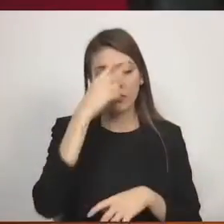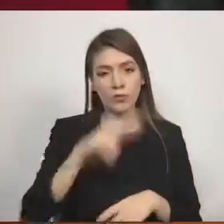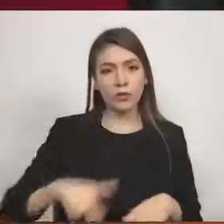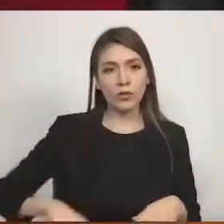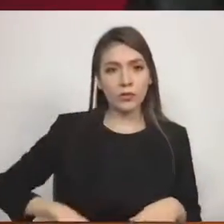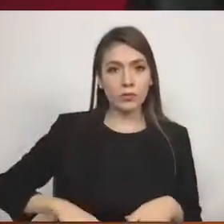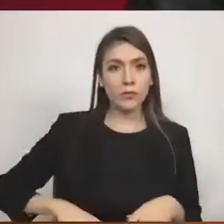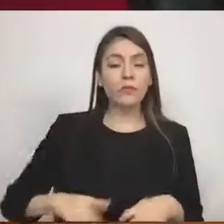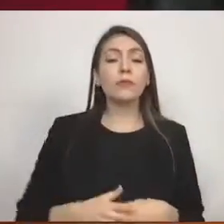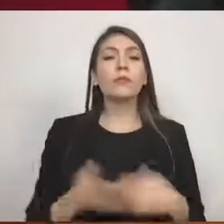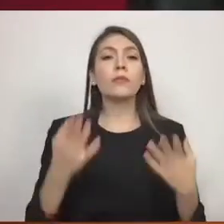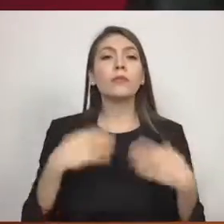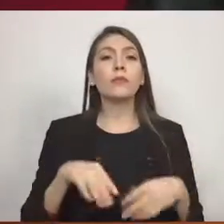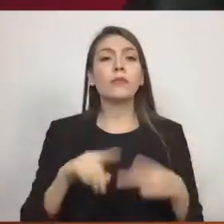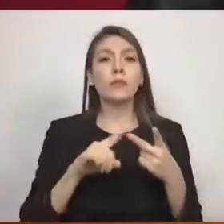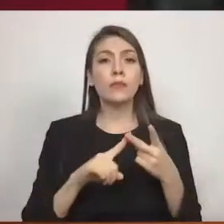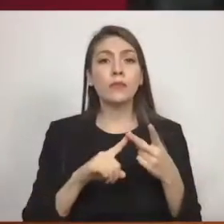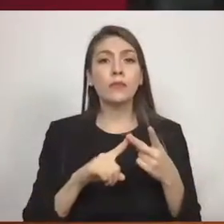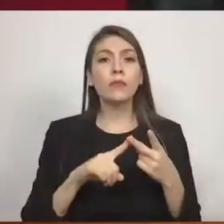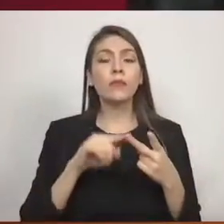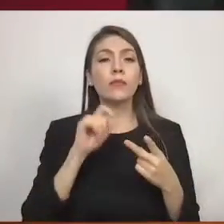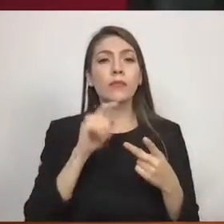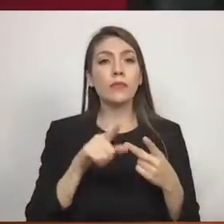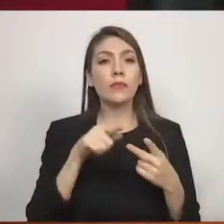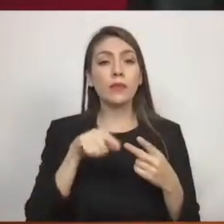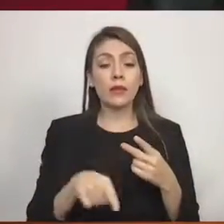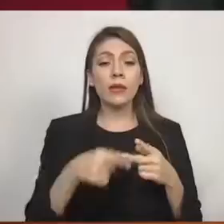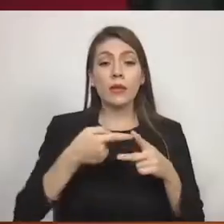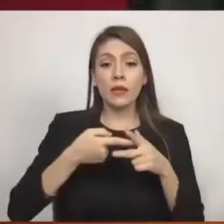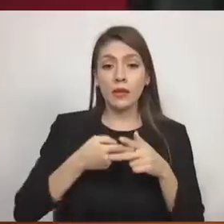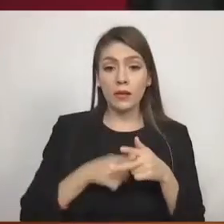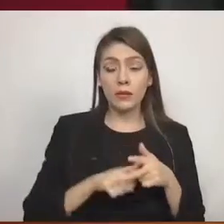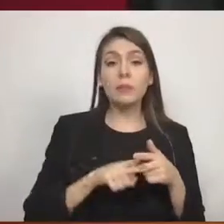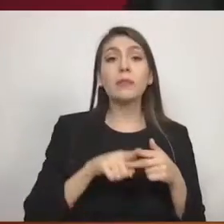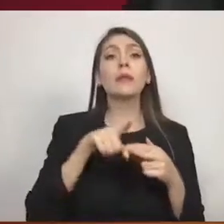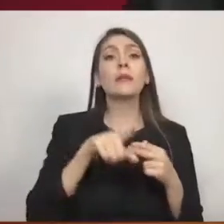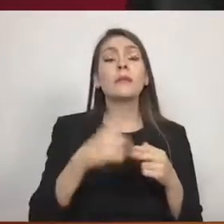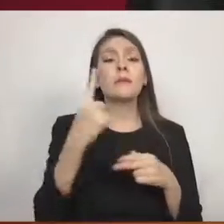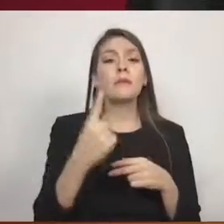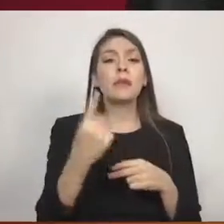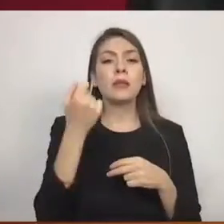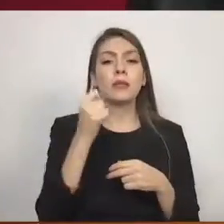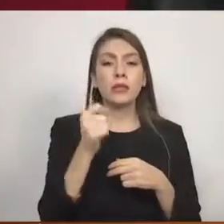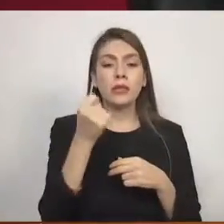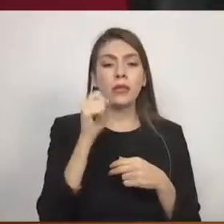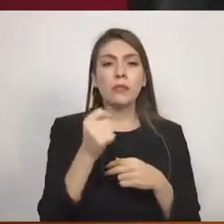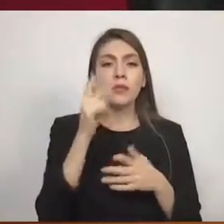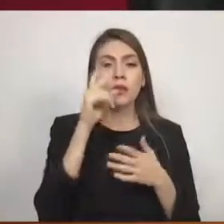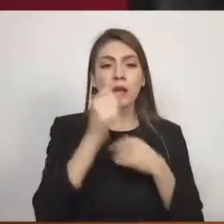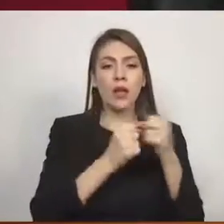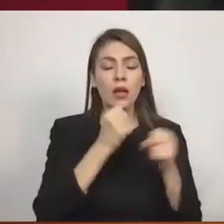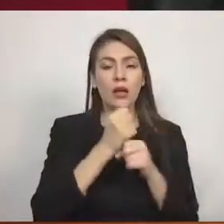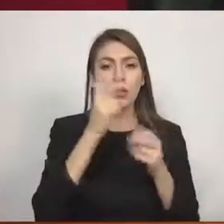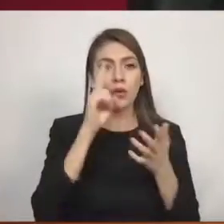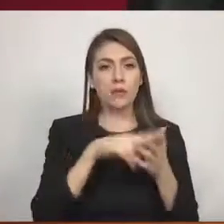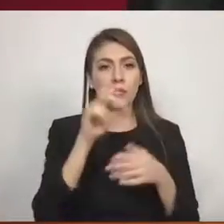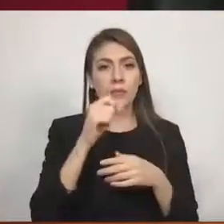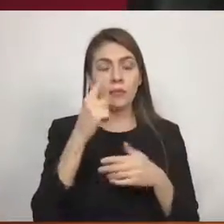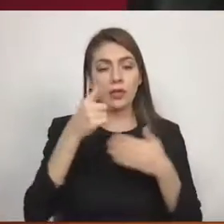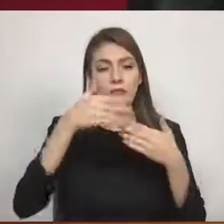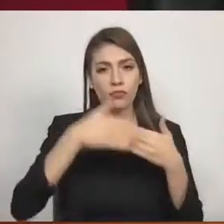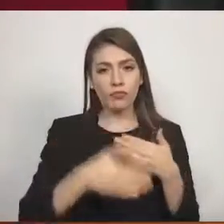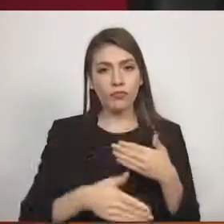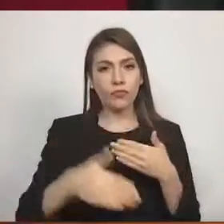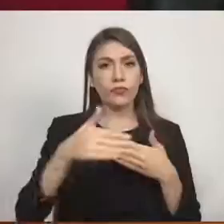el presente decreto entrará en vigor el día primero de septiembre del año dos mil veintiuno. Lo tendrá